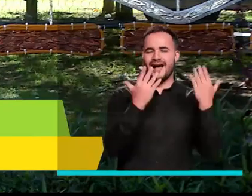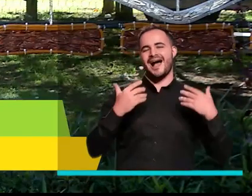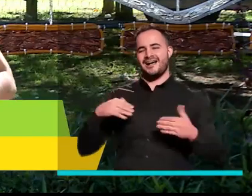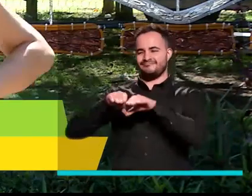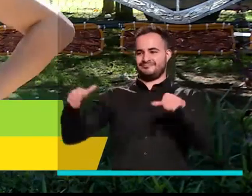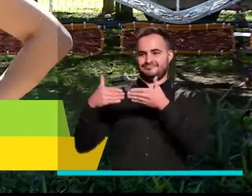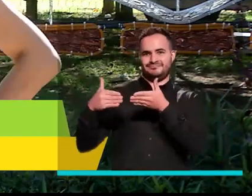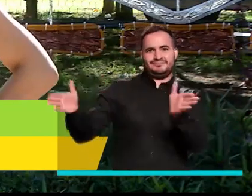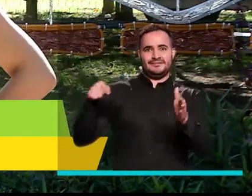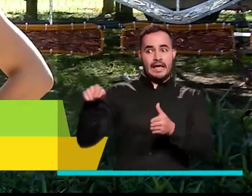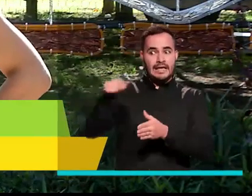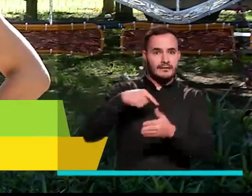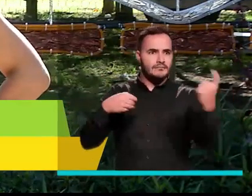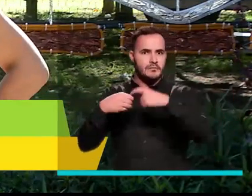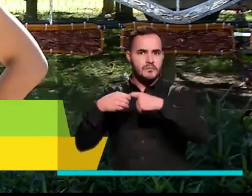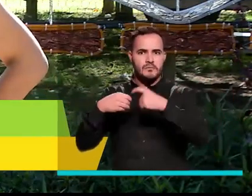de las